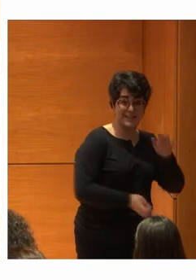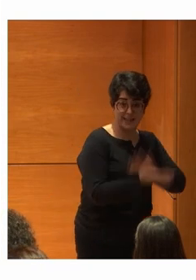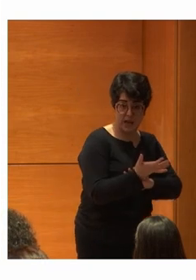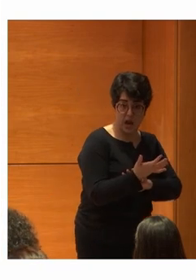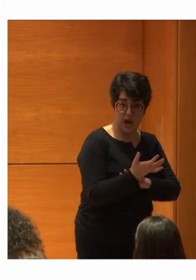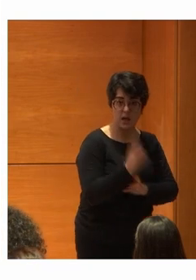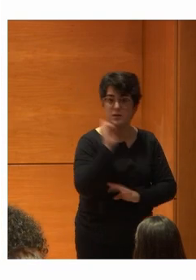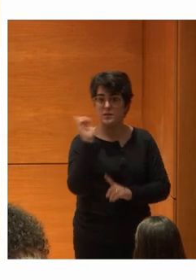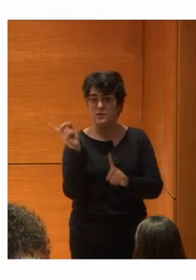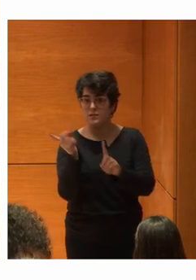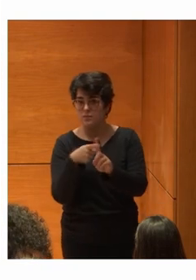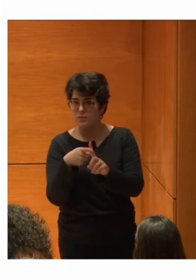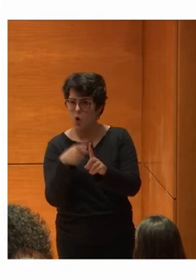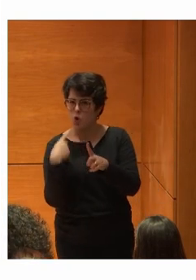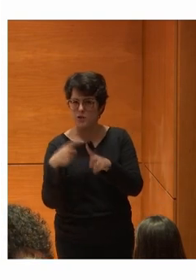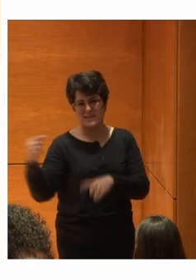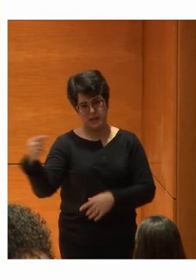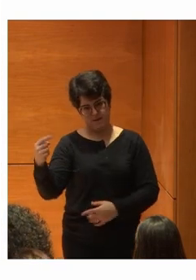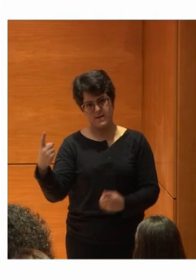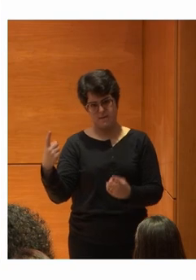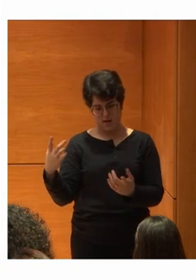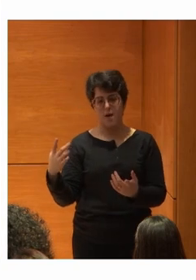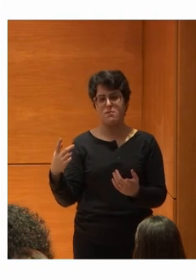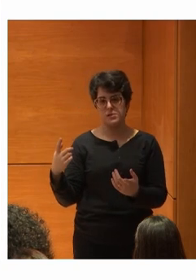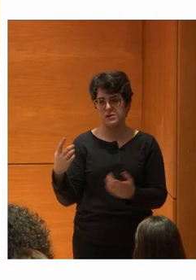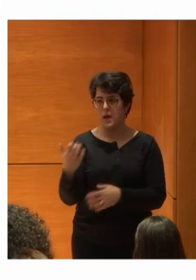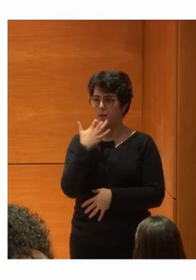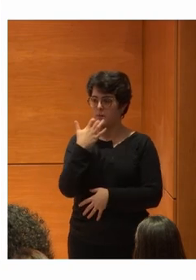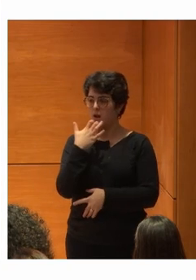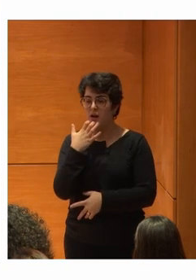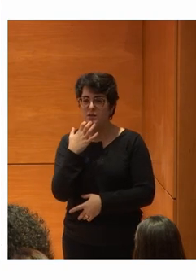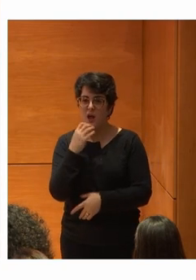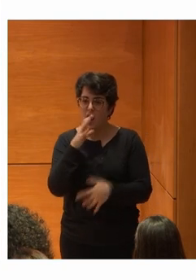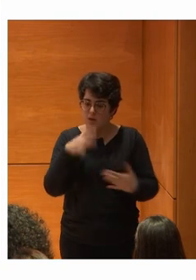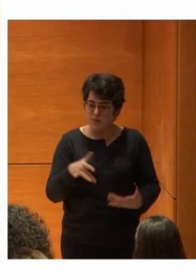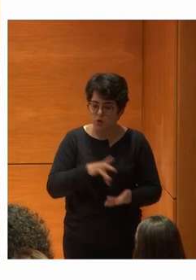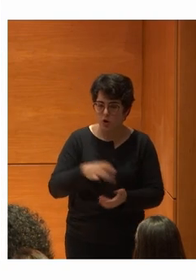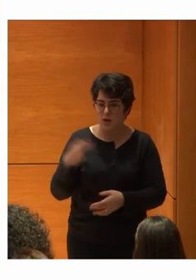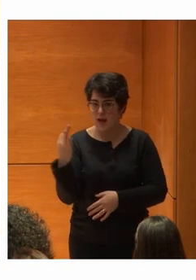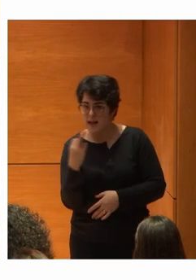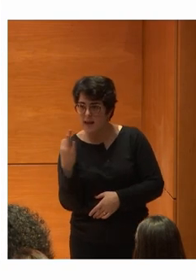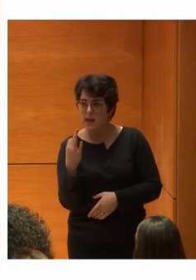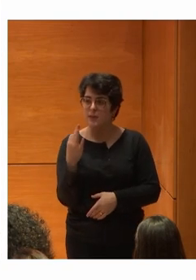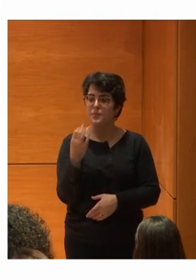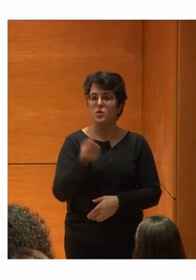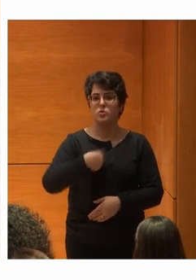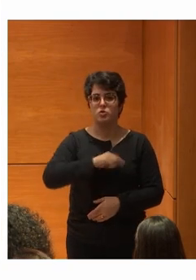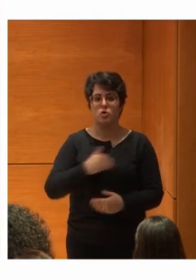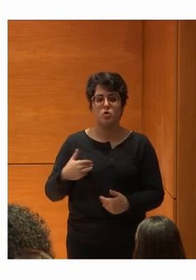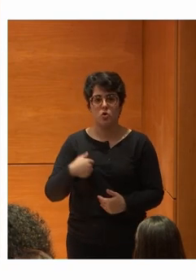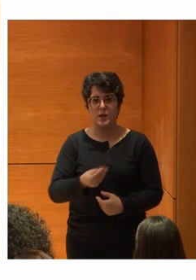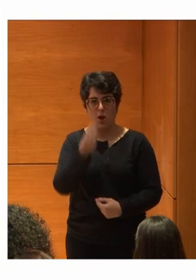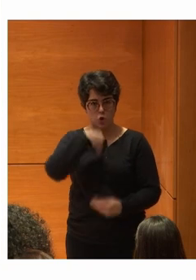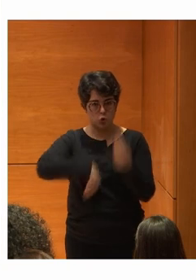Detectar Esas sombras Las sombras De ¿Qué nos pasa Cuando asumimos El rol de